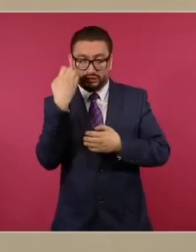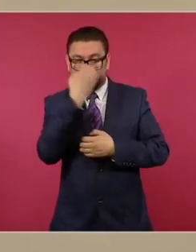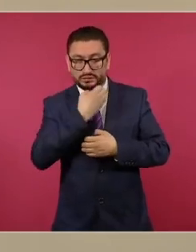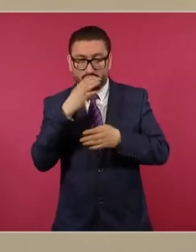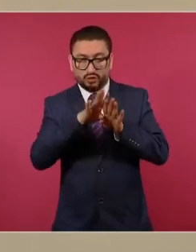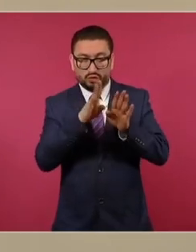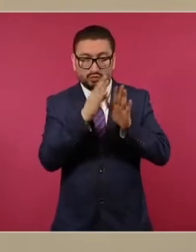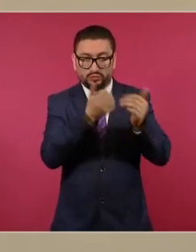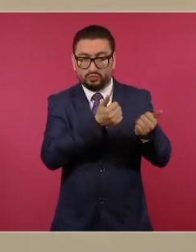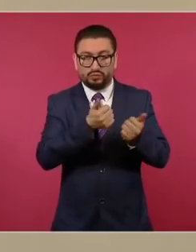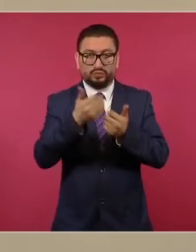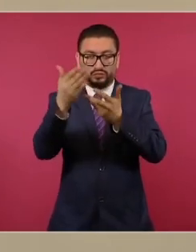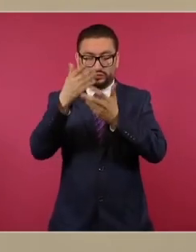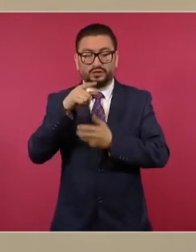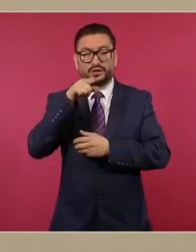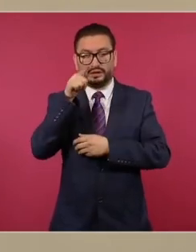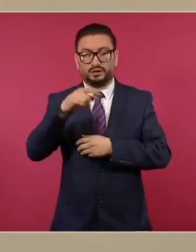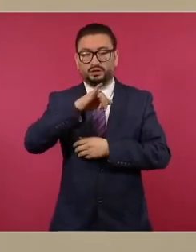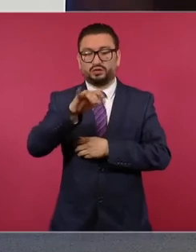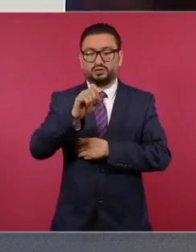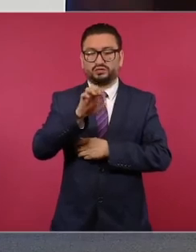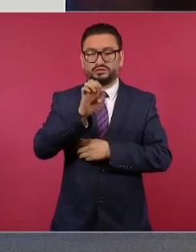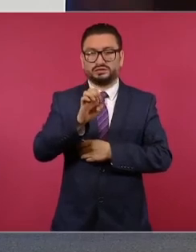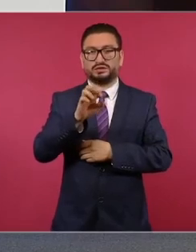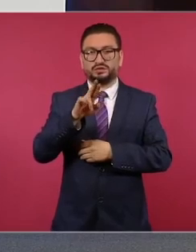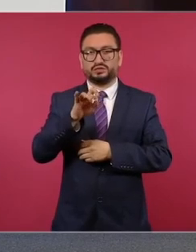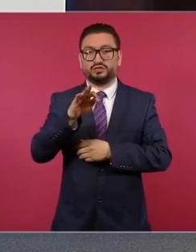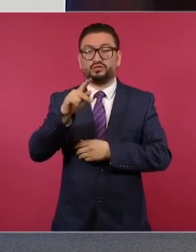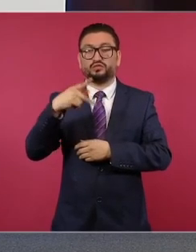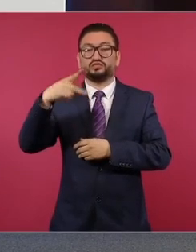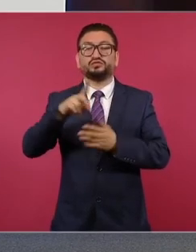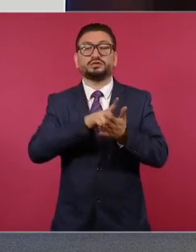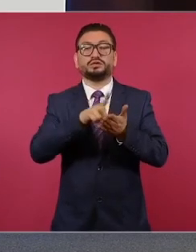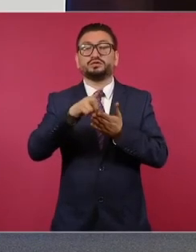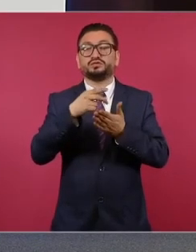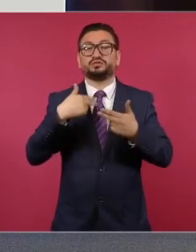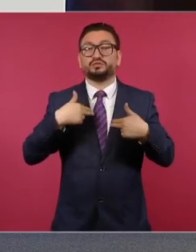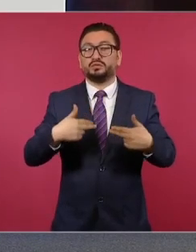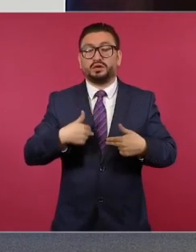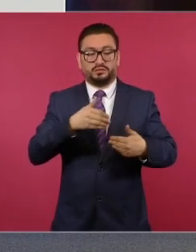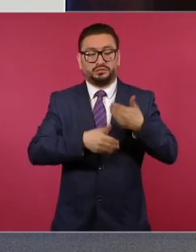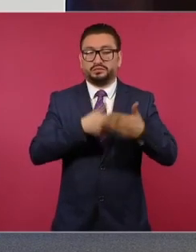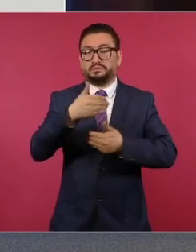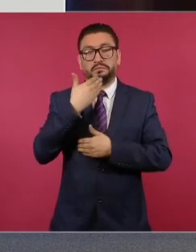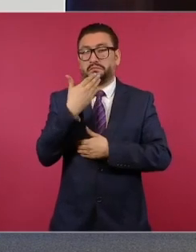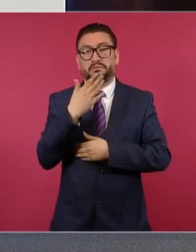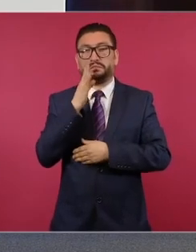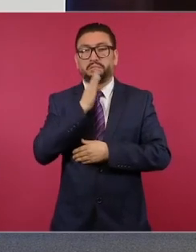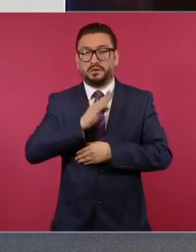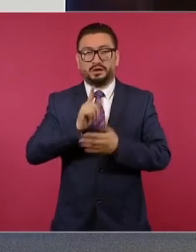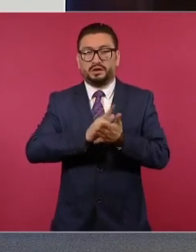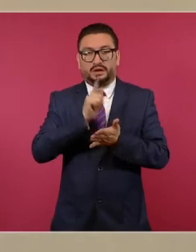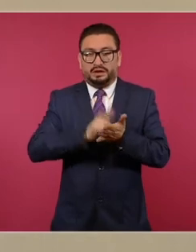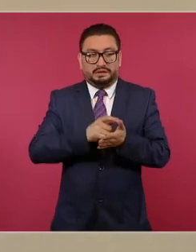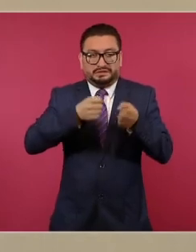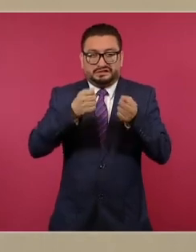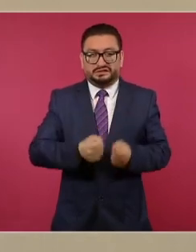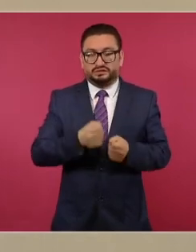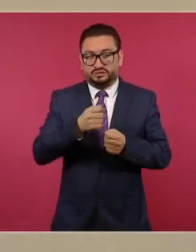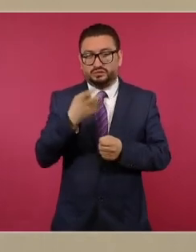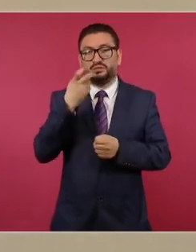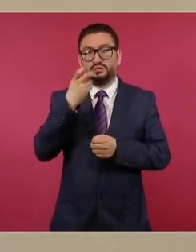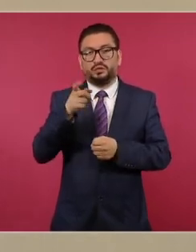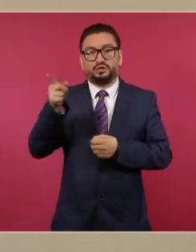traslado voluntario de José Rodolfo, vulneraron sus derechos humanos al debido proceso, legalidad y seguridad jurídica, pues